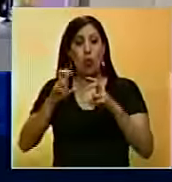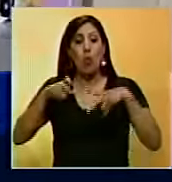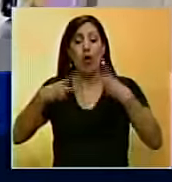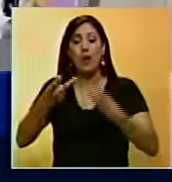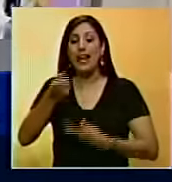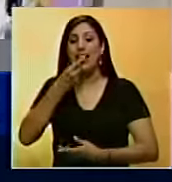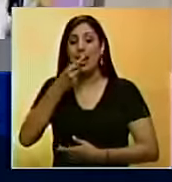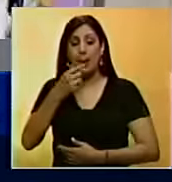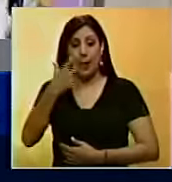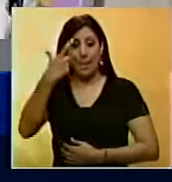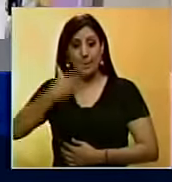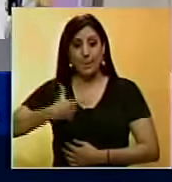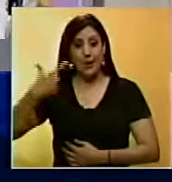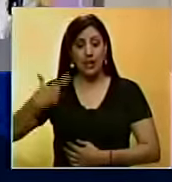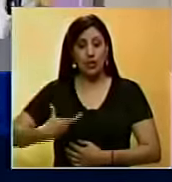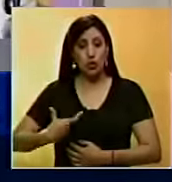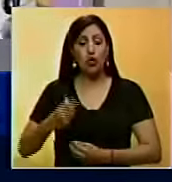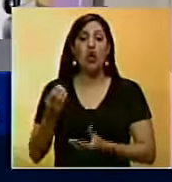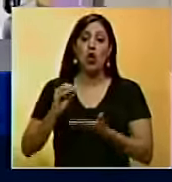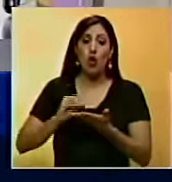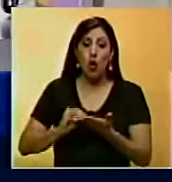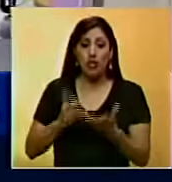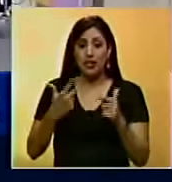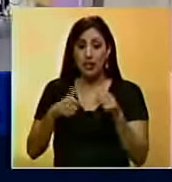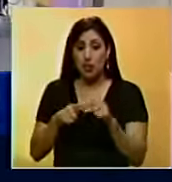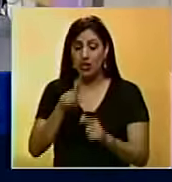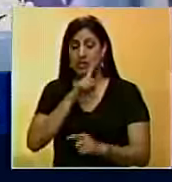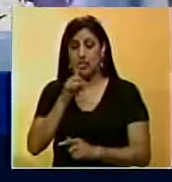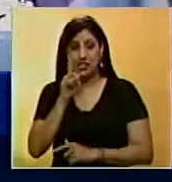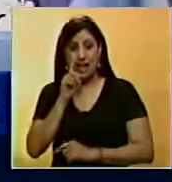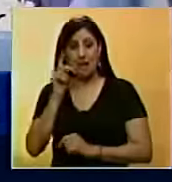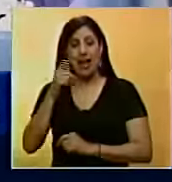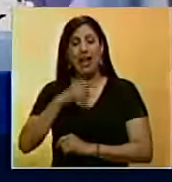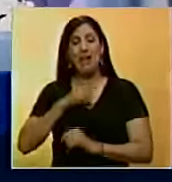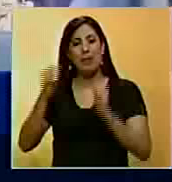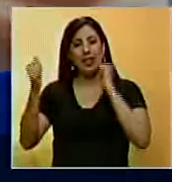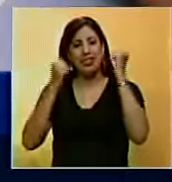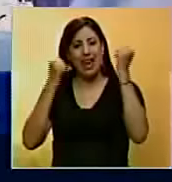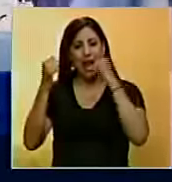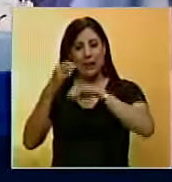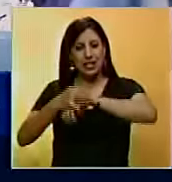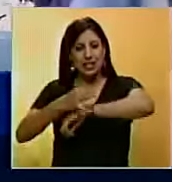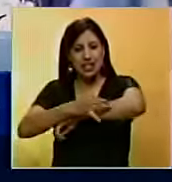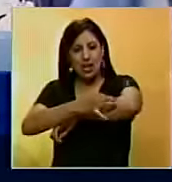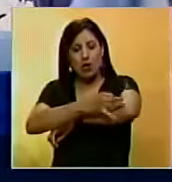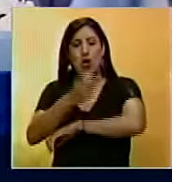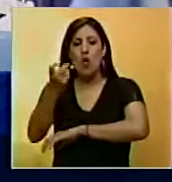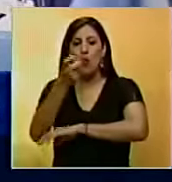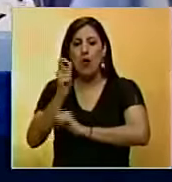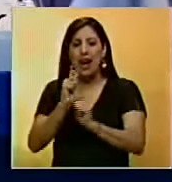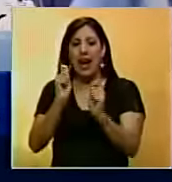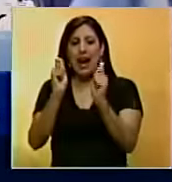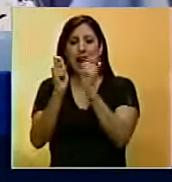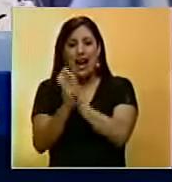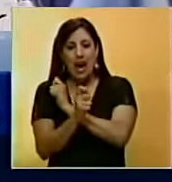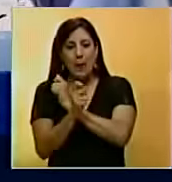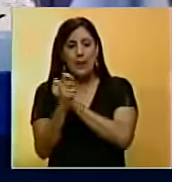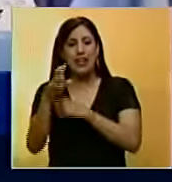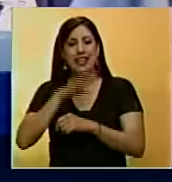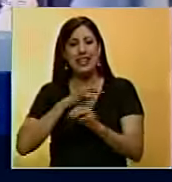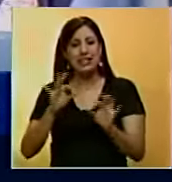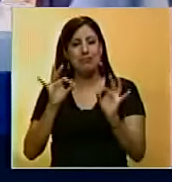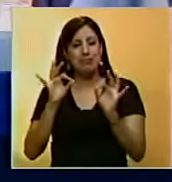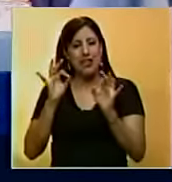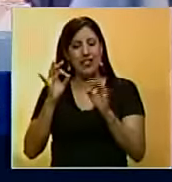de medicina personalizada y regenerativa llamada inmunoterapia celular, que busca mediante la modificación de unos subtipos